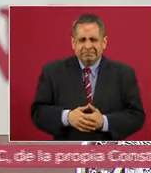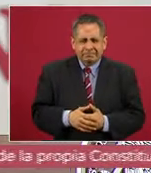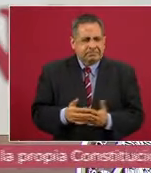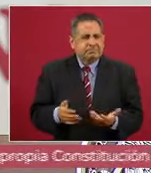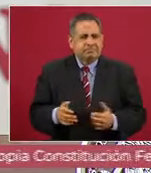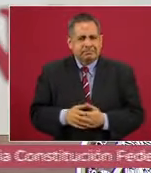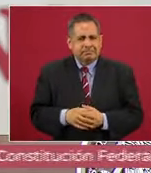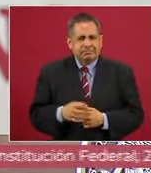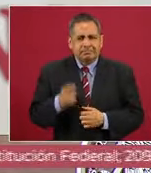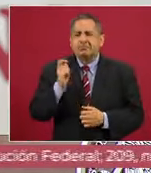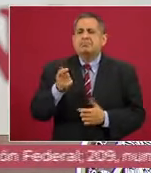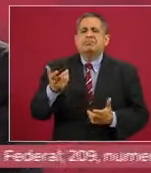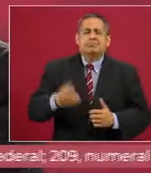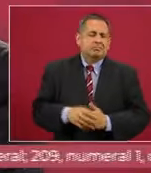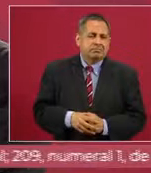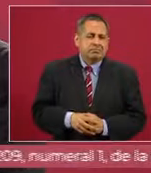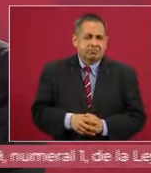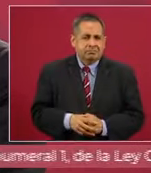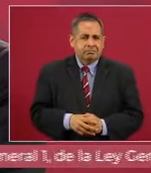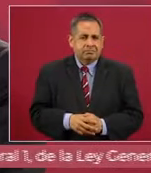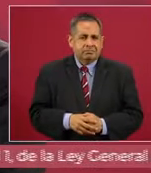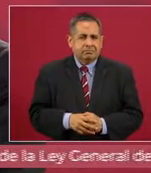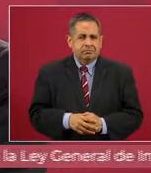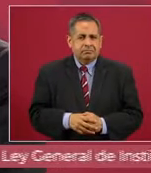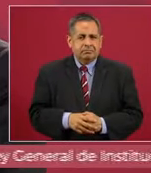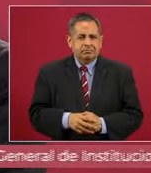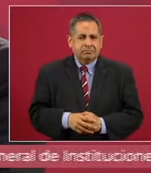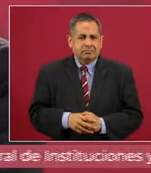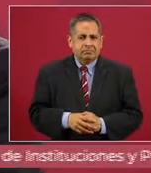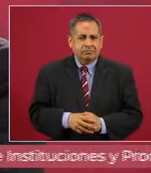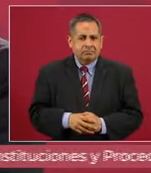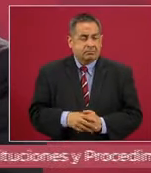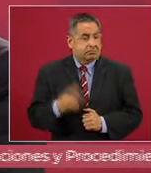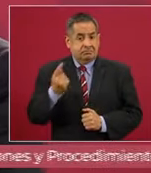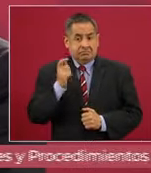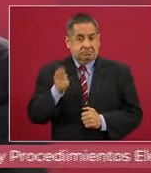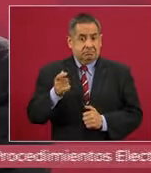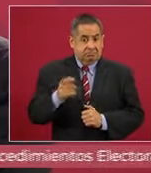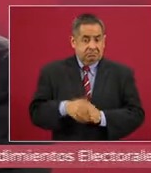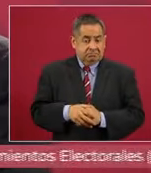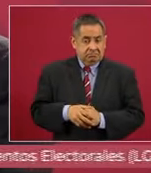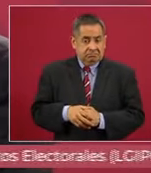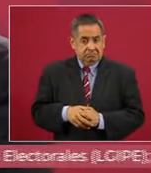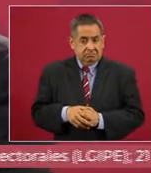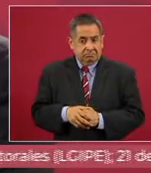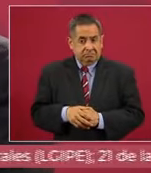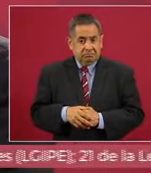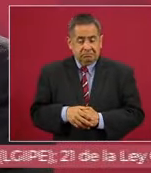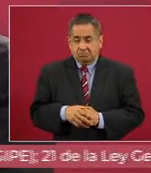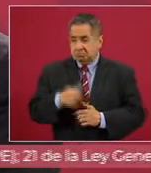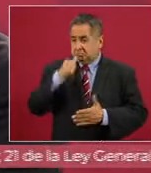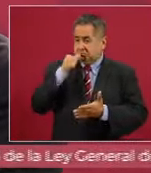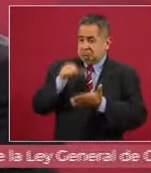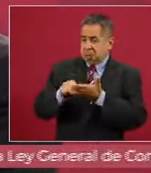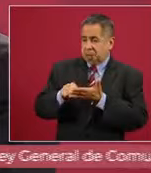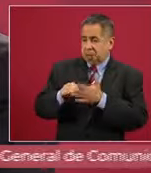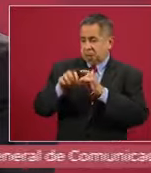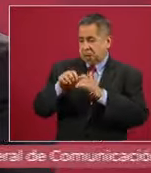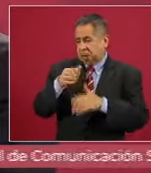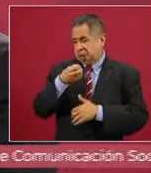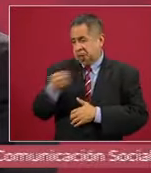pero ¿qué?, ¿vamos a girar o a